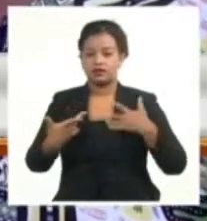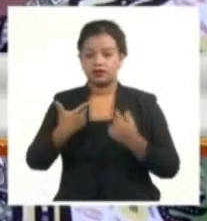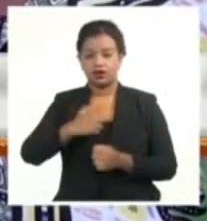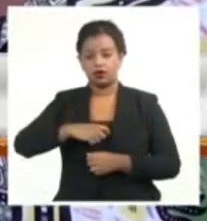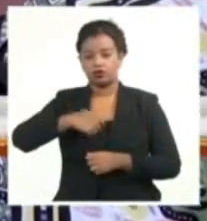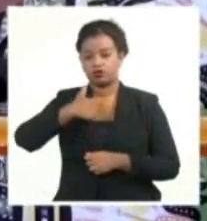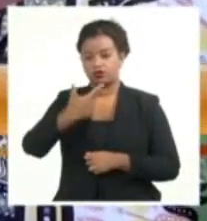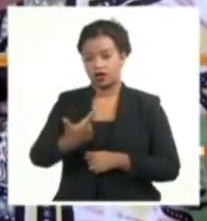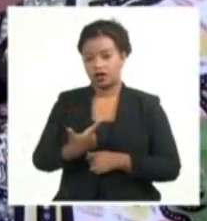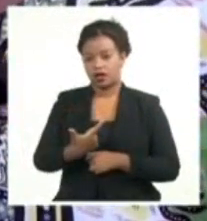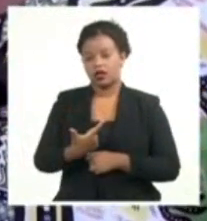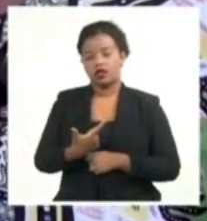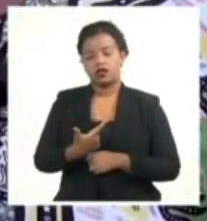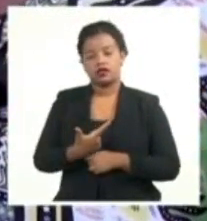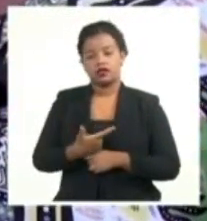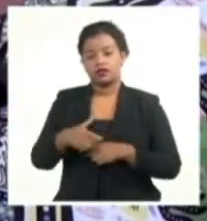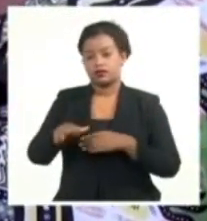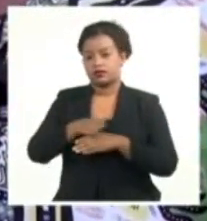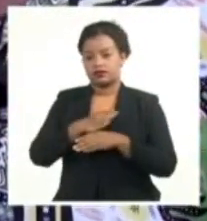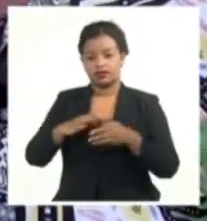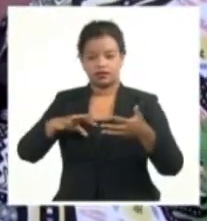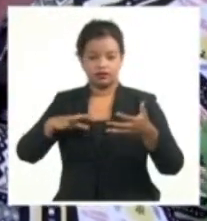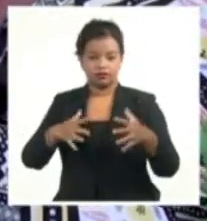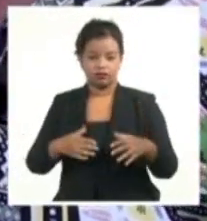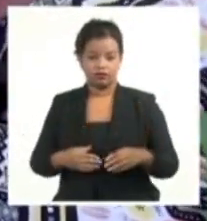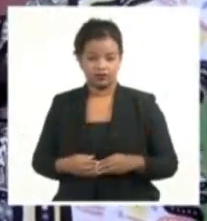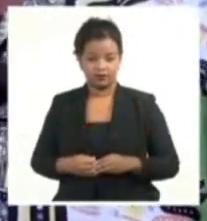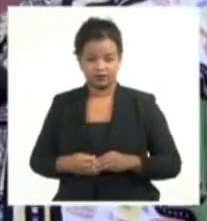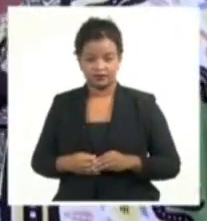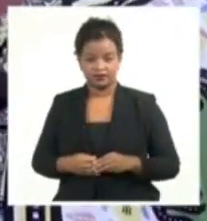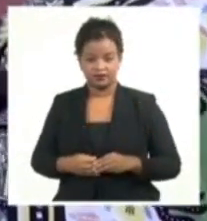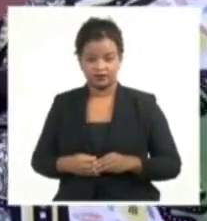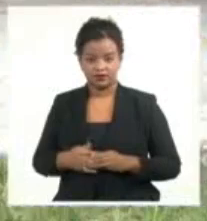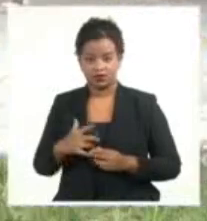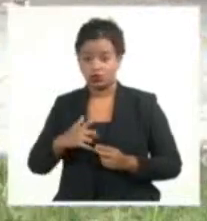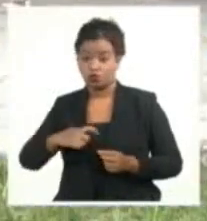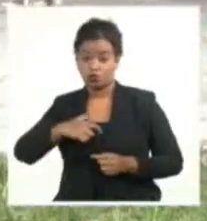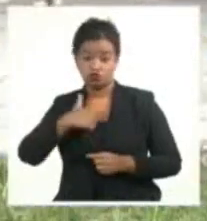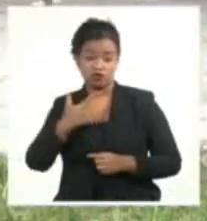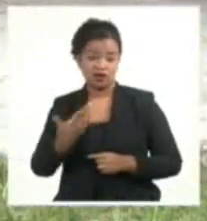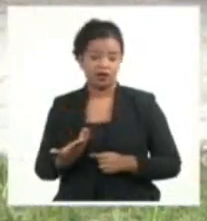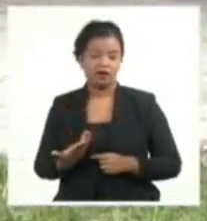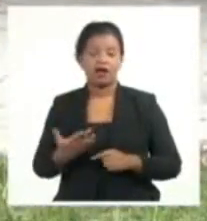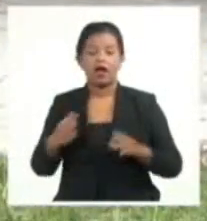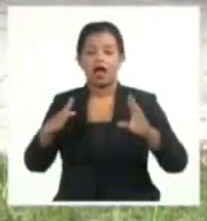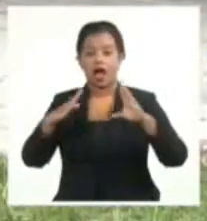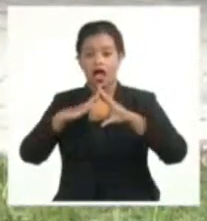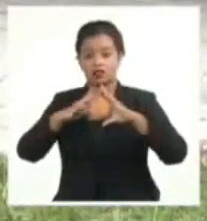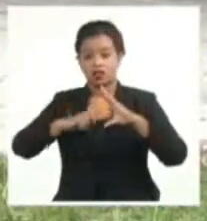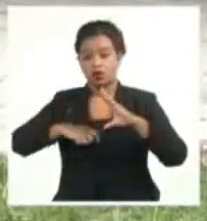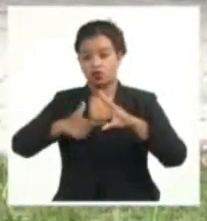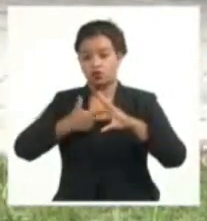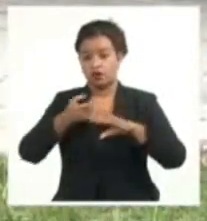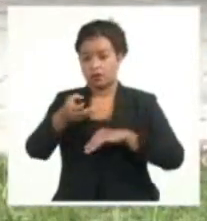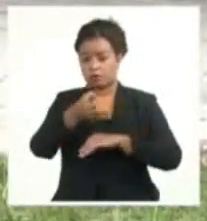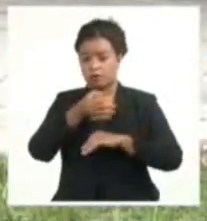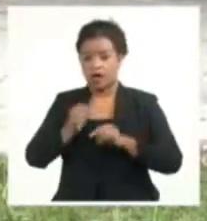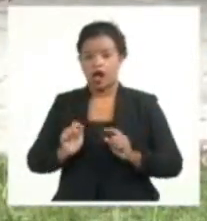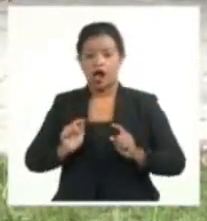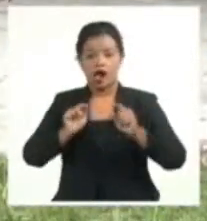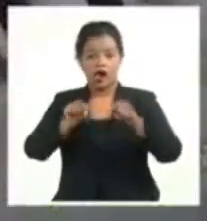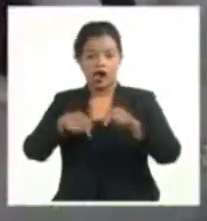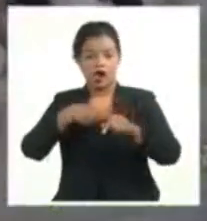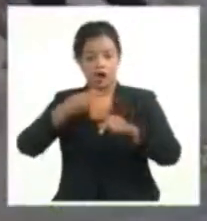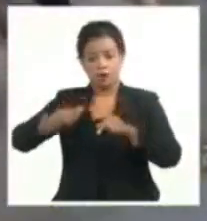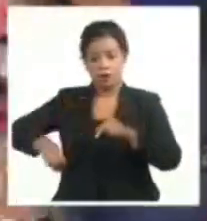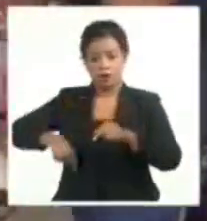comunidades en la ciudad de Santiago de Cuba. Ahí tendrá un papel protagonista nuestra Casa de Cultura, donde se aprovechará para dinamizar la vida